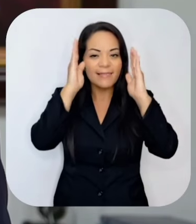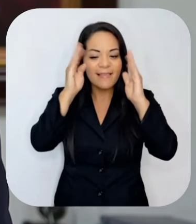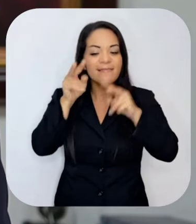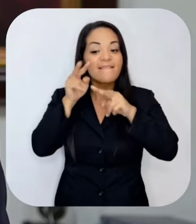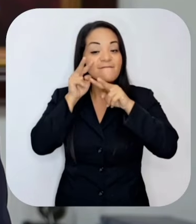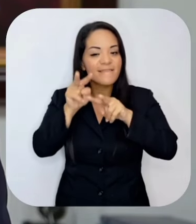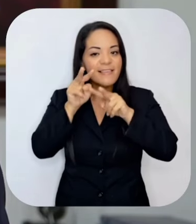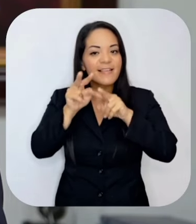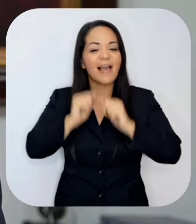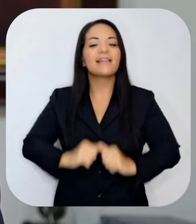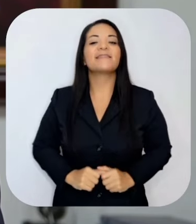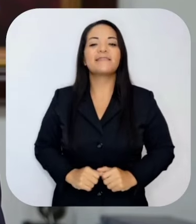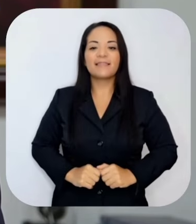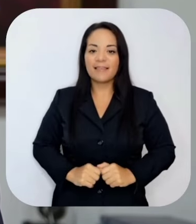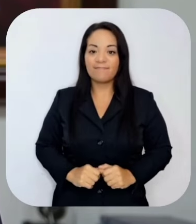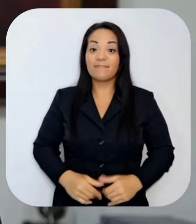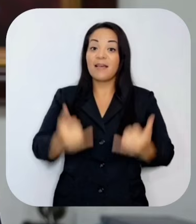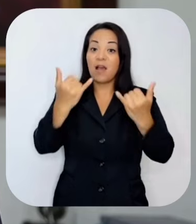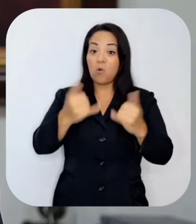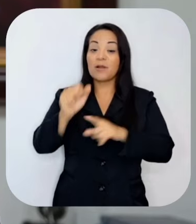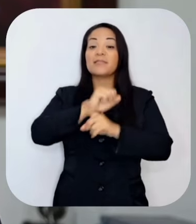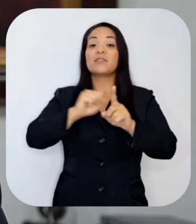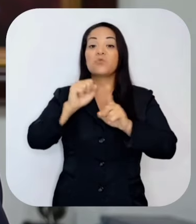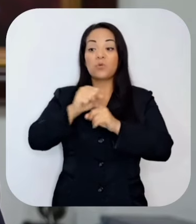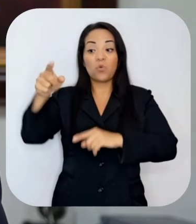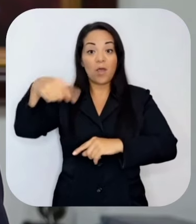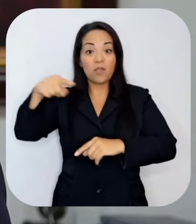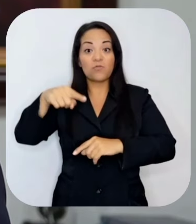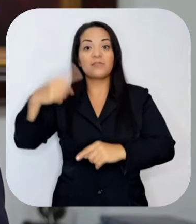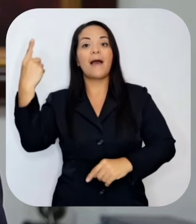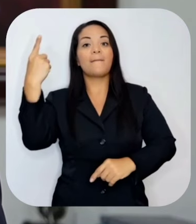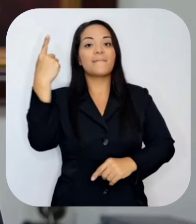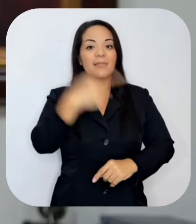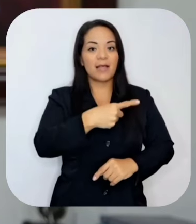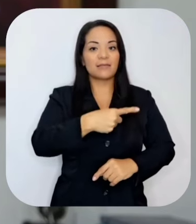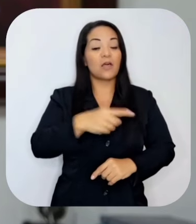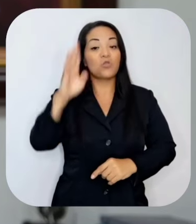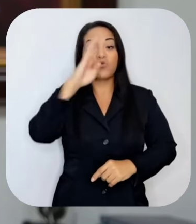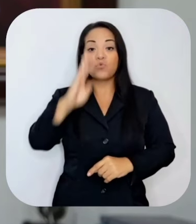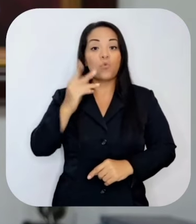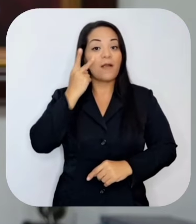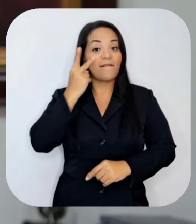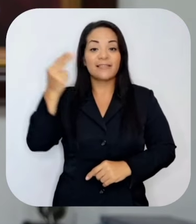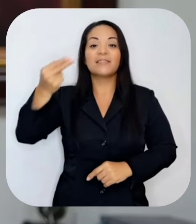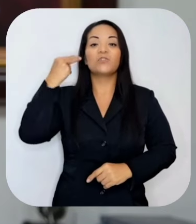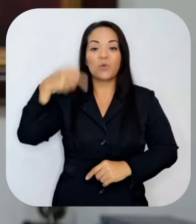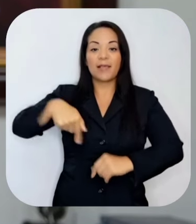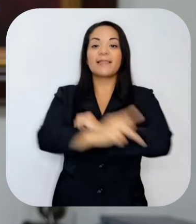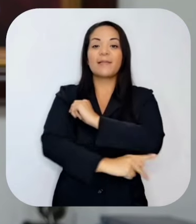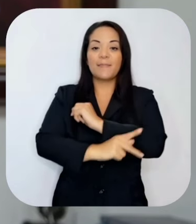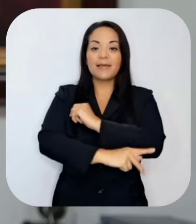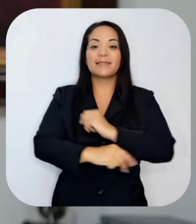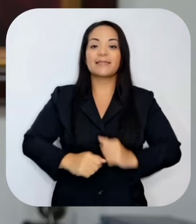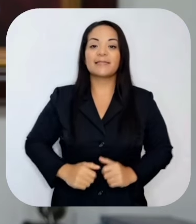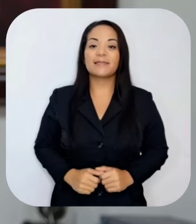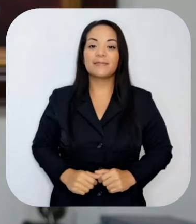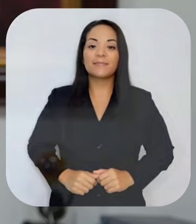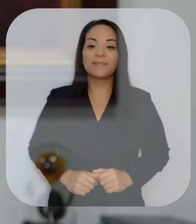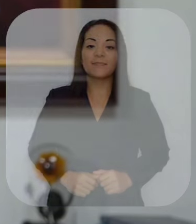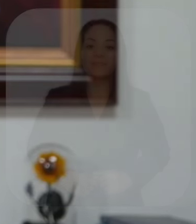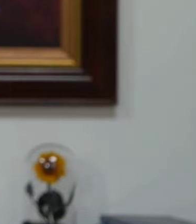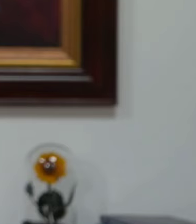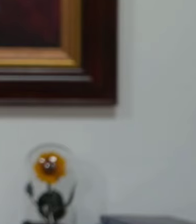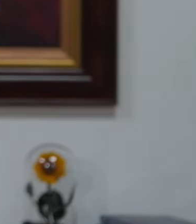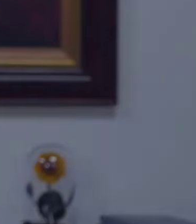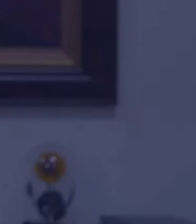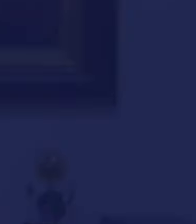el pueblo esté alerta y vigilante porque estamos ante una amenaza sin precedentes en la historia de nuestro